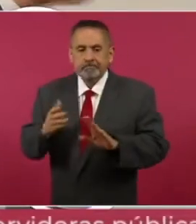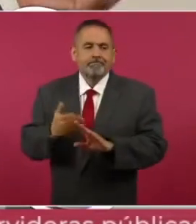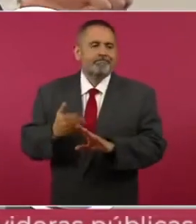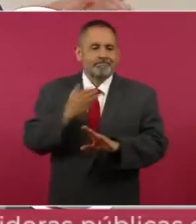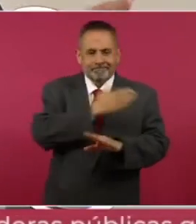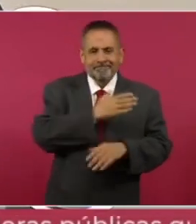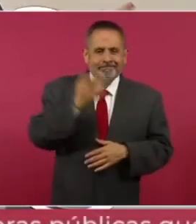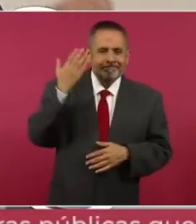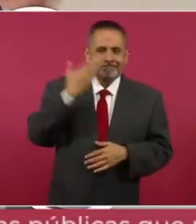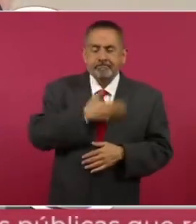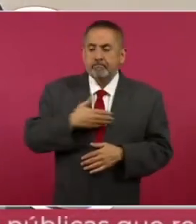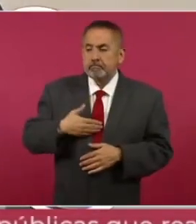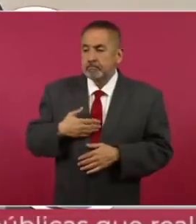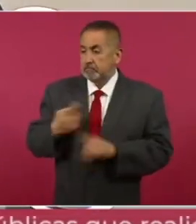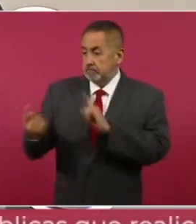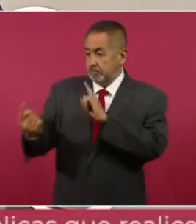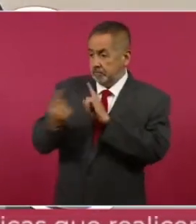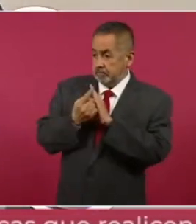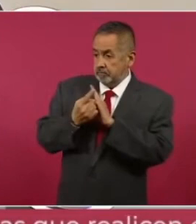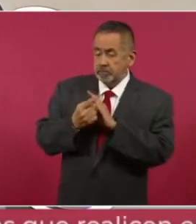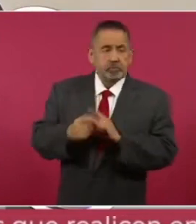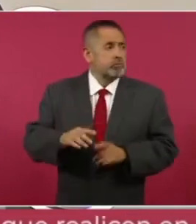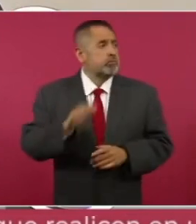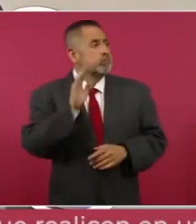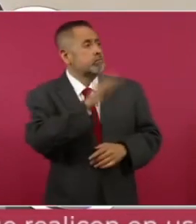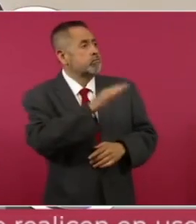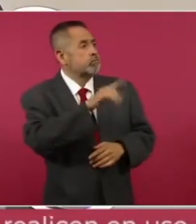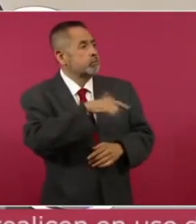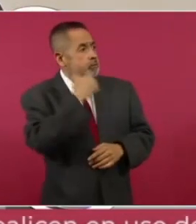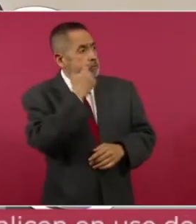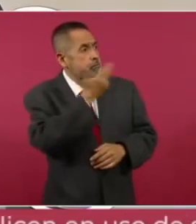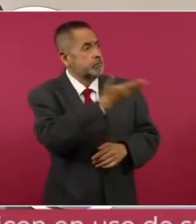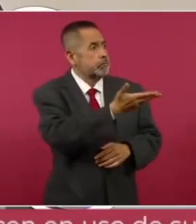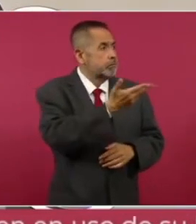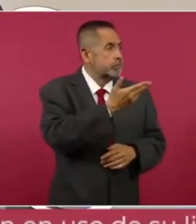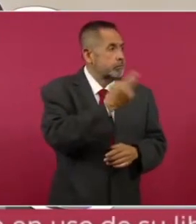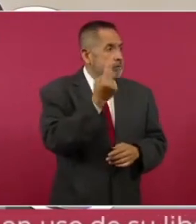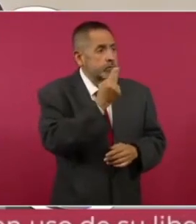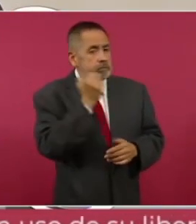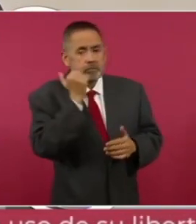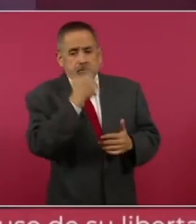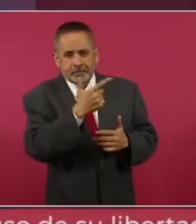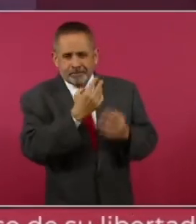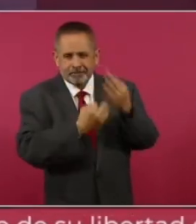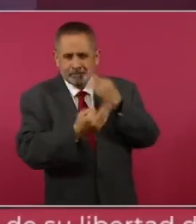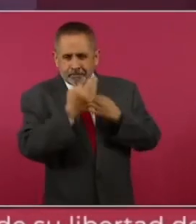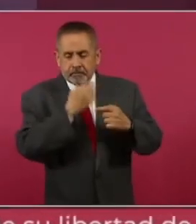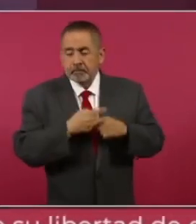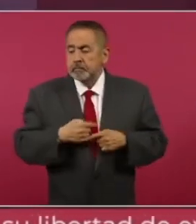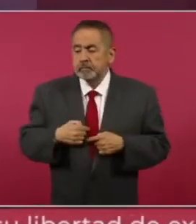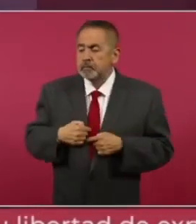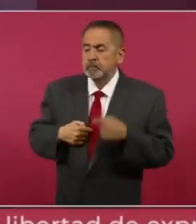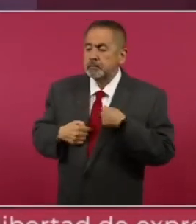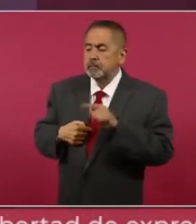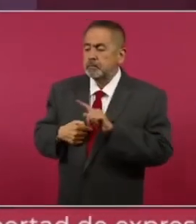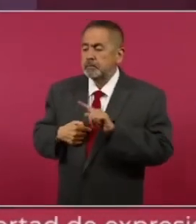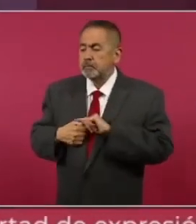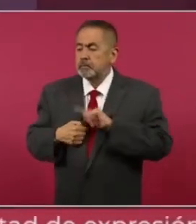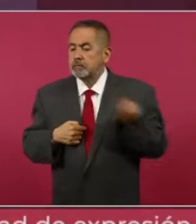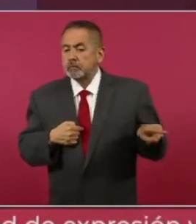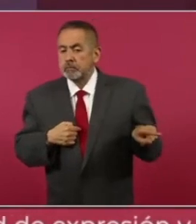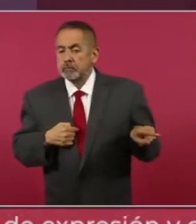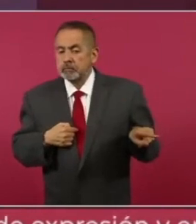presidente, si usted va a pedir un servicio al Issste, le